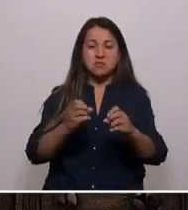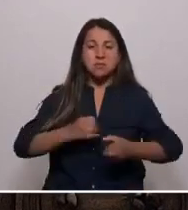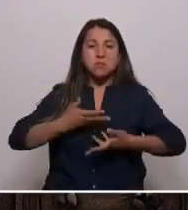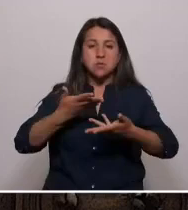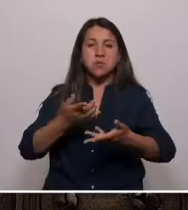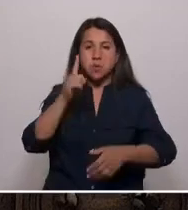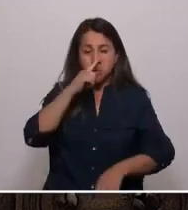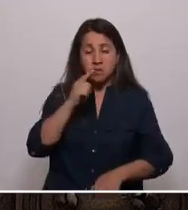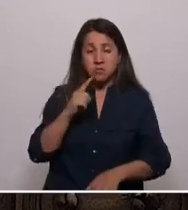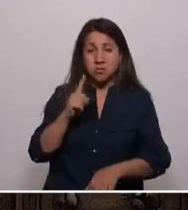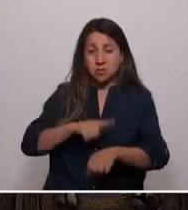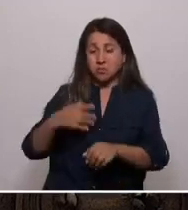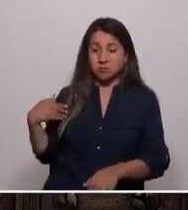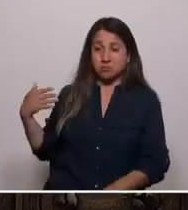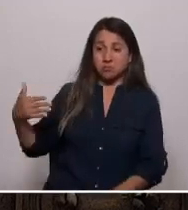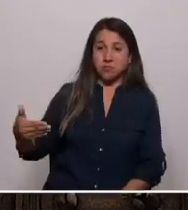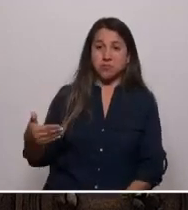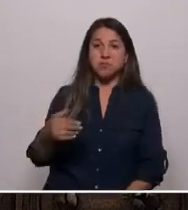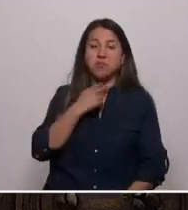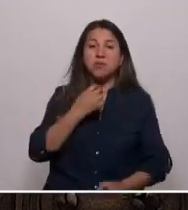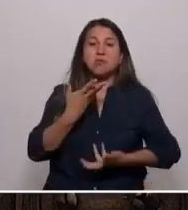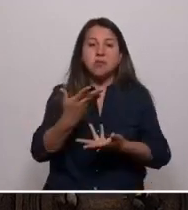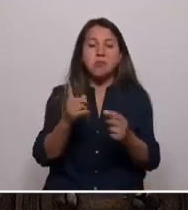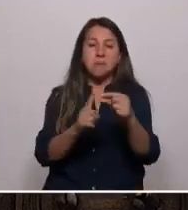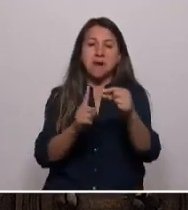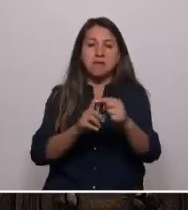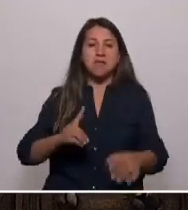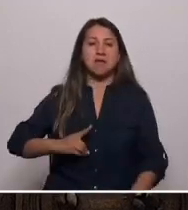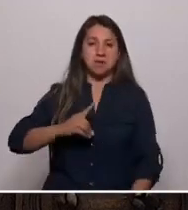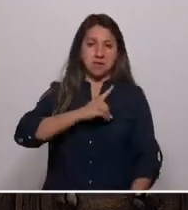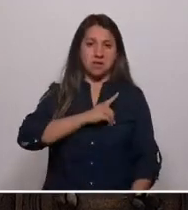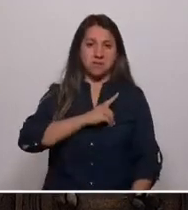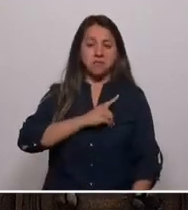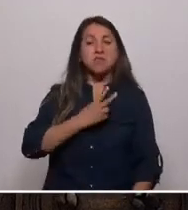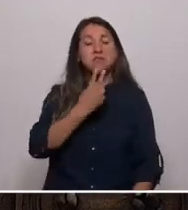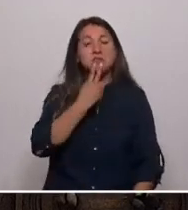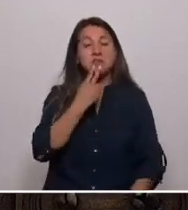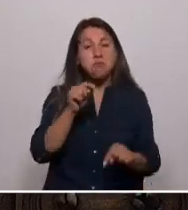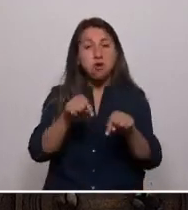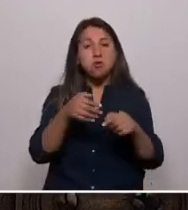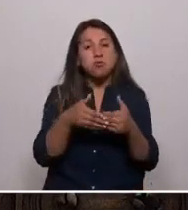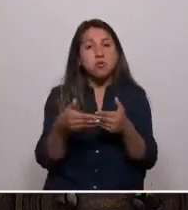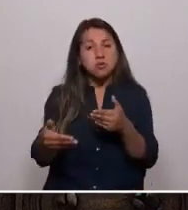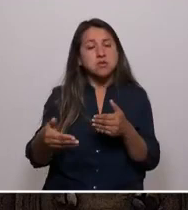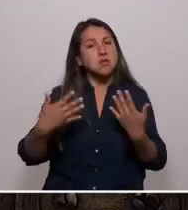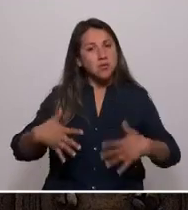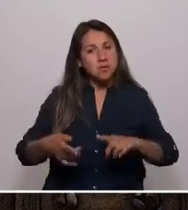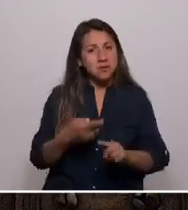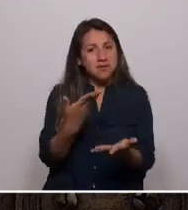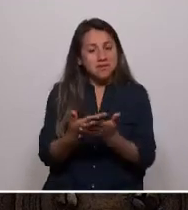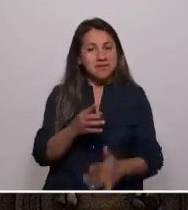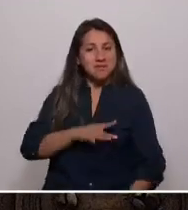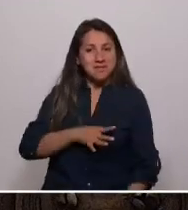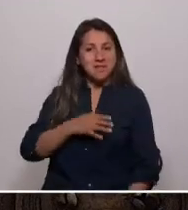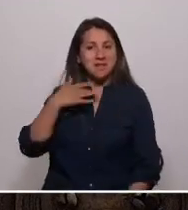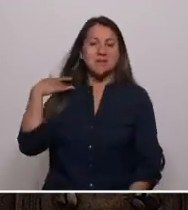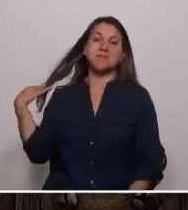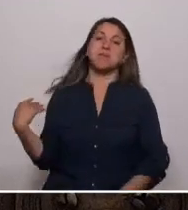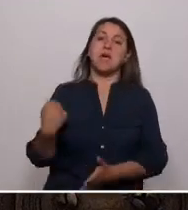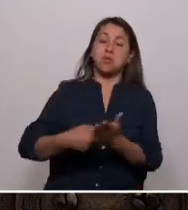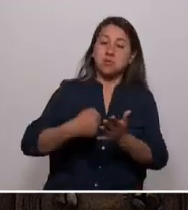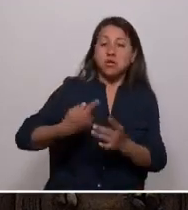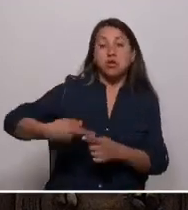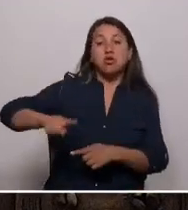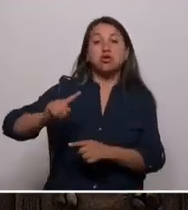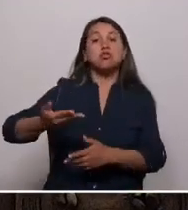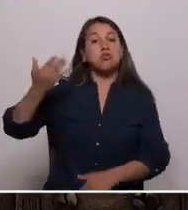últimos tiempos en la voz y la palabra dignidad. Vivimos hoy un proceso inédito, uno por el cual han luchado otros en